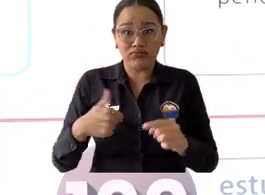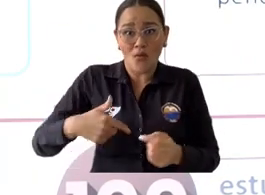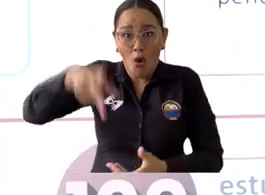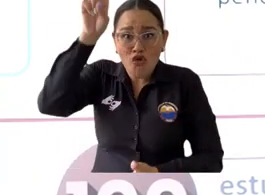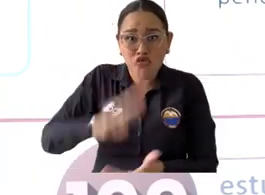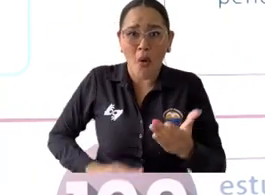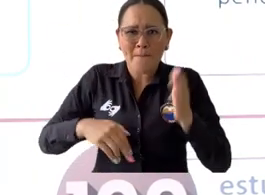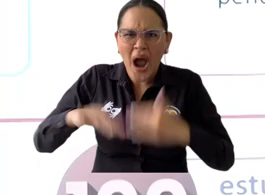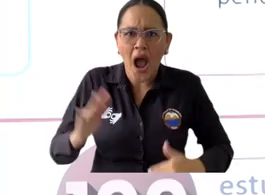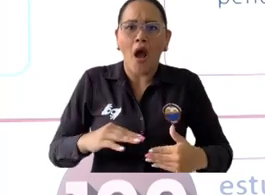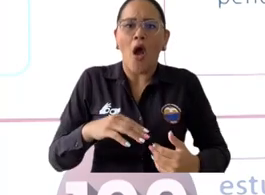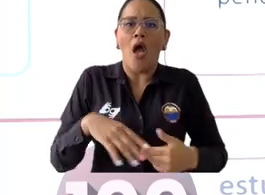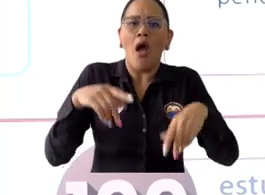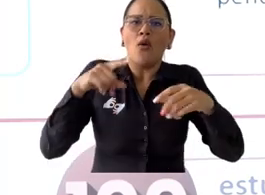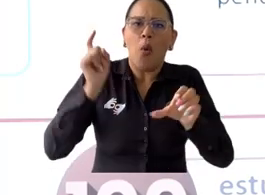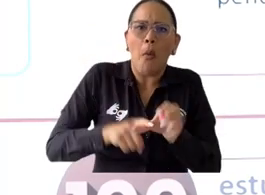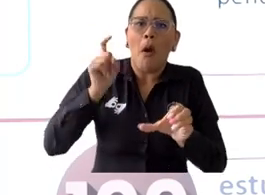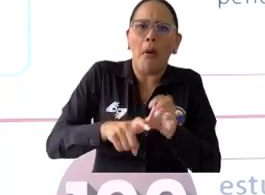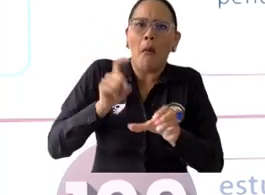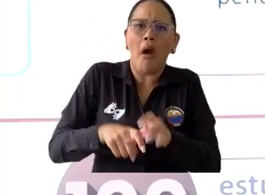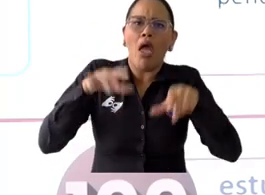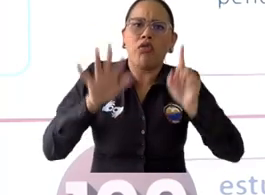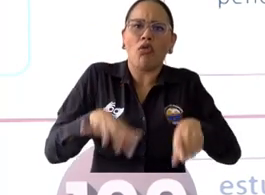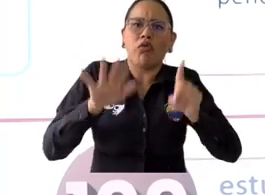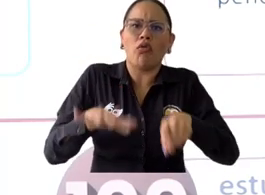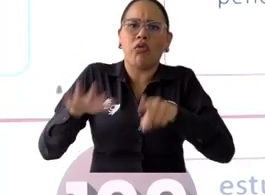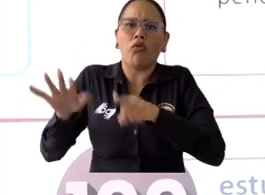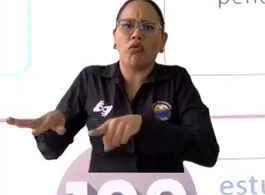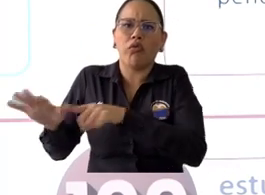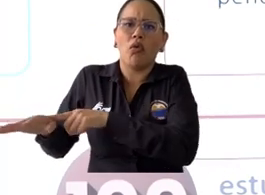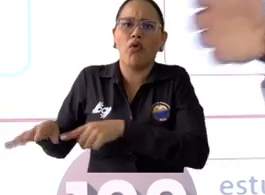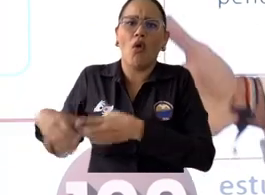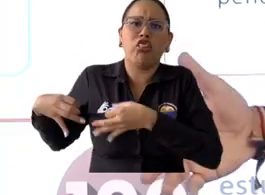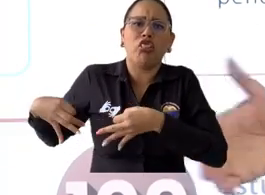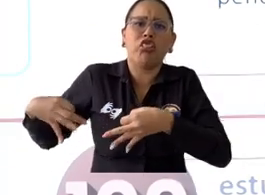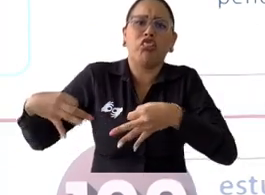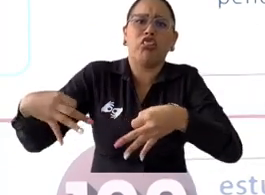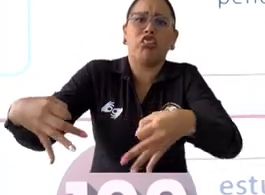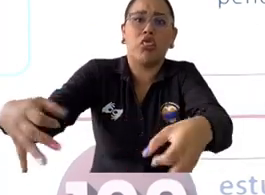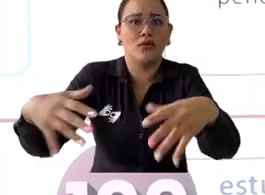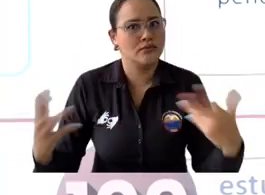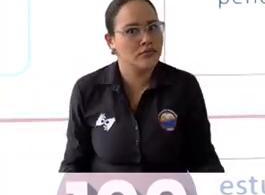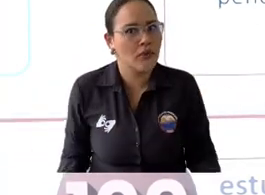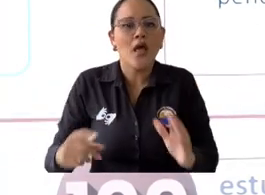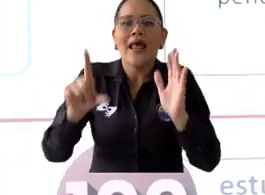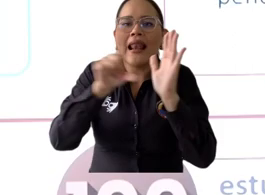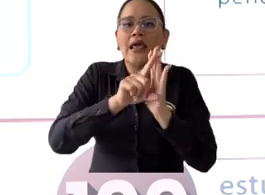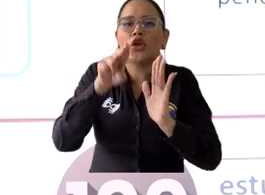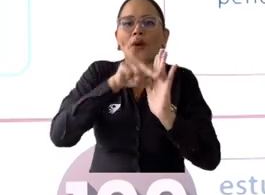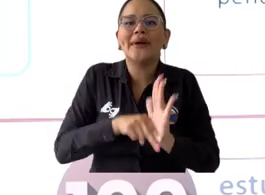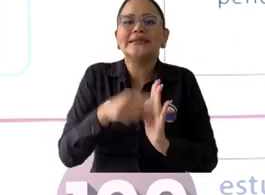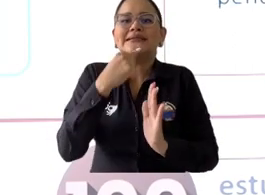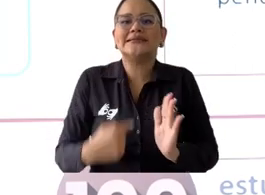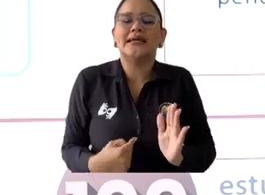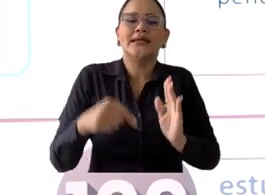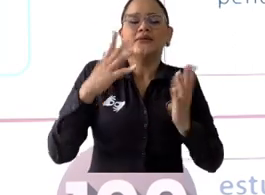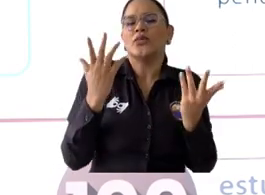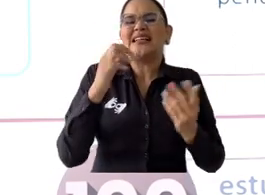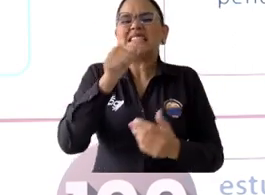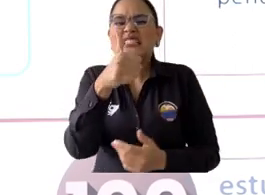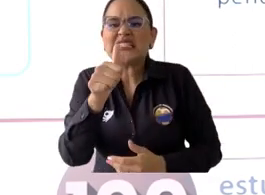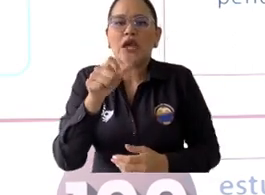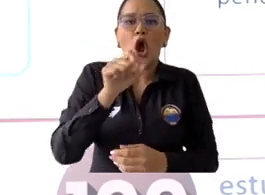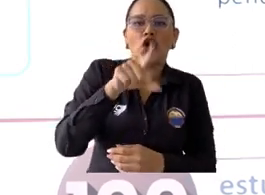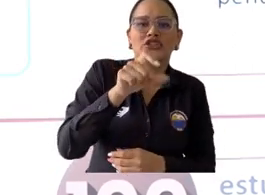la norma establece que si son 10 semestres, son 8, son 9, son 6, son ese número de semestres. No es 11, 12, 13 o